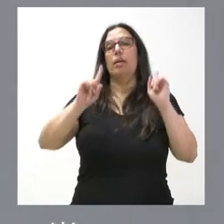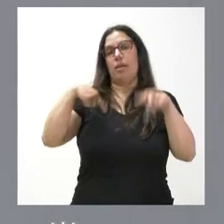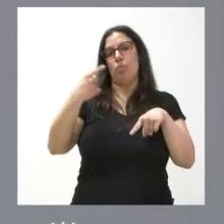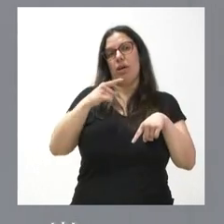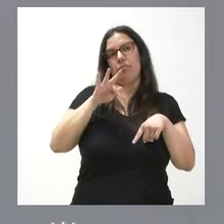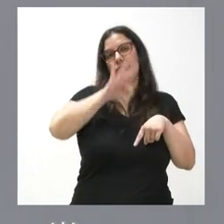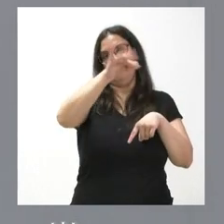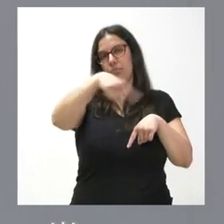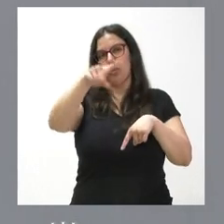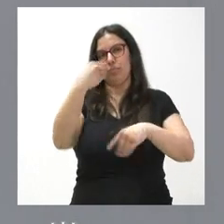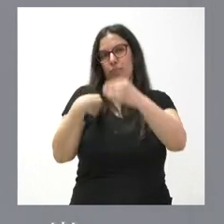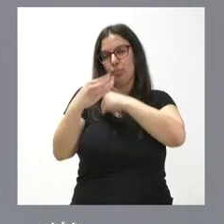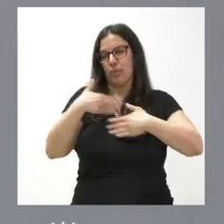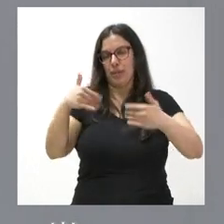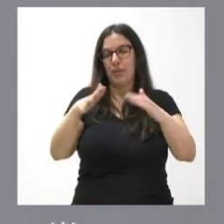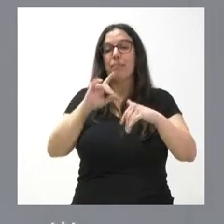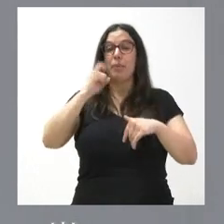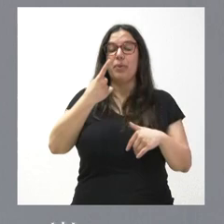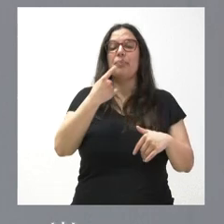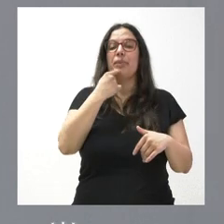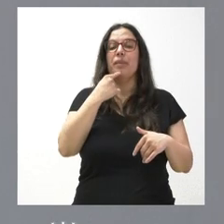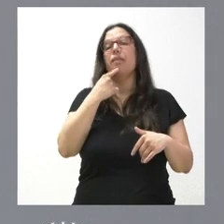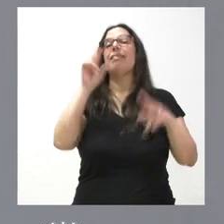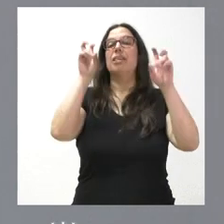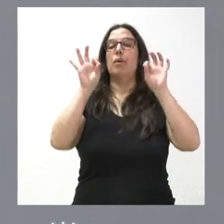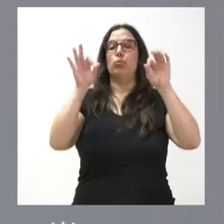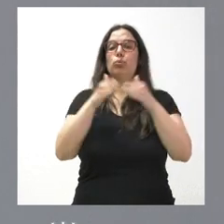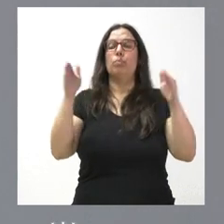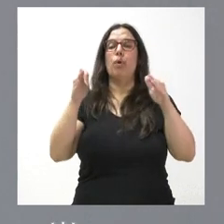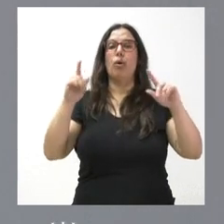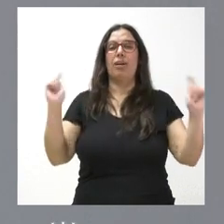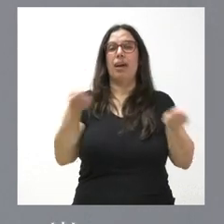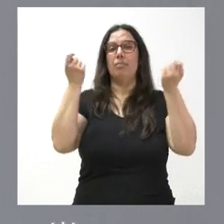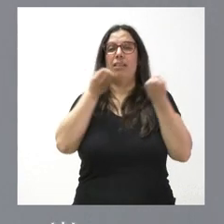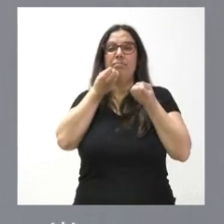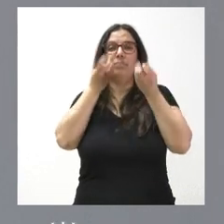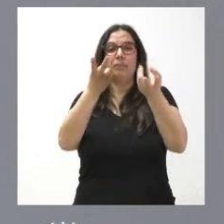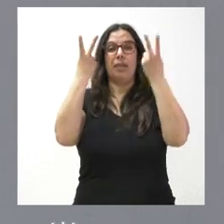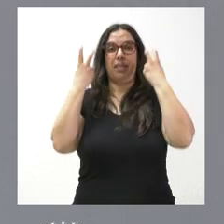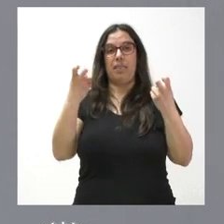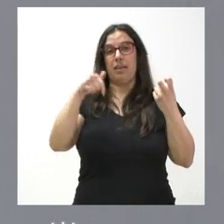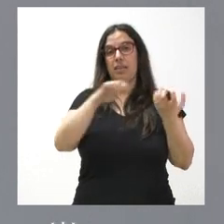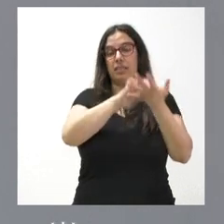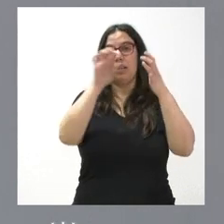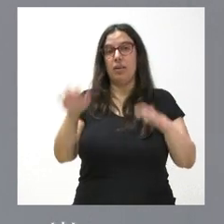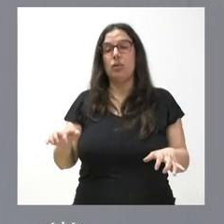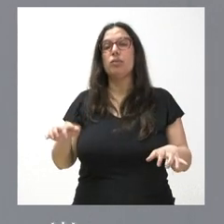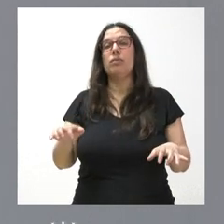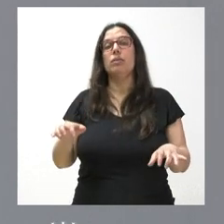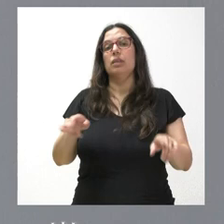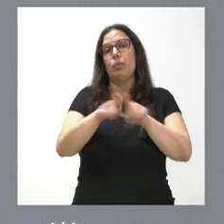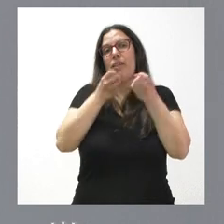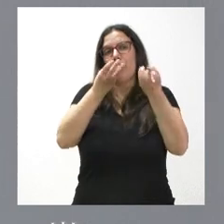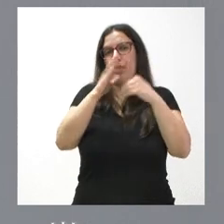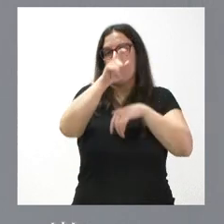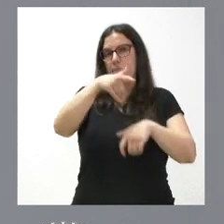que formulen cualquier tipo de palabra, en relación con el inicio de la campaña de la renta en Castilla y León. Y, como información para el